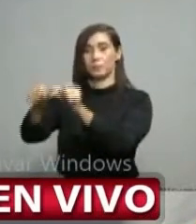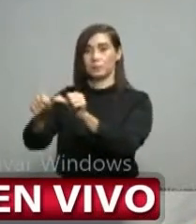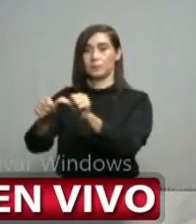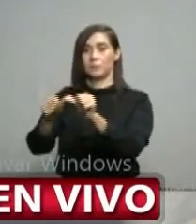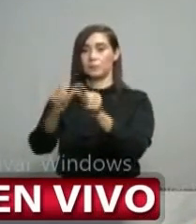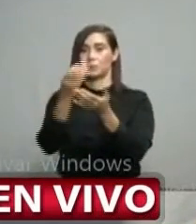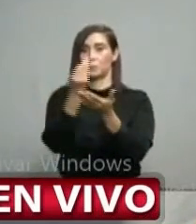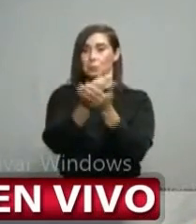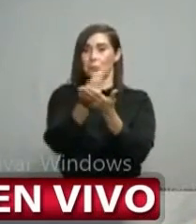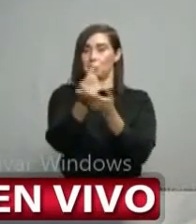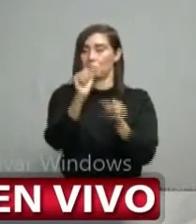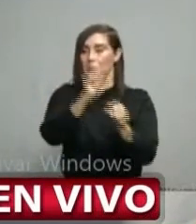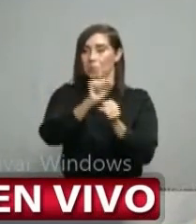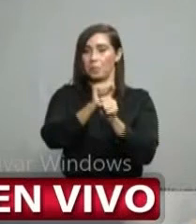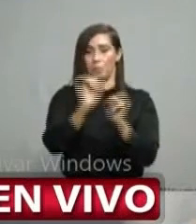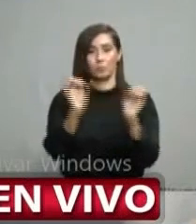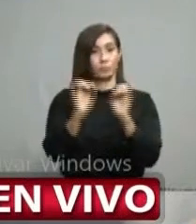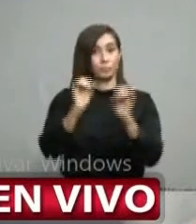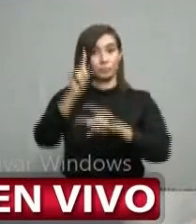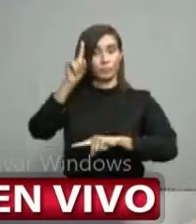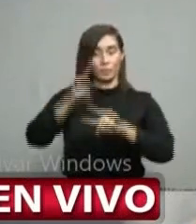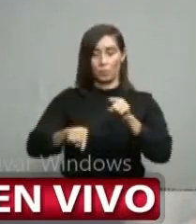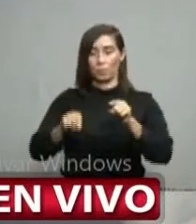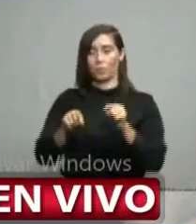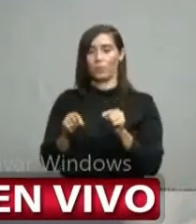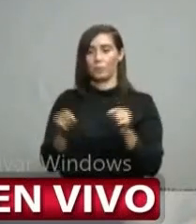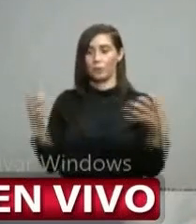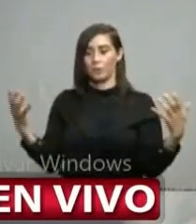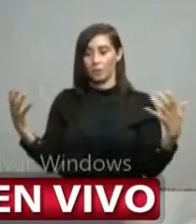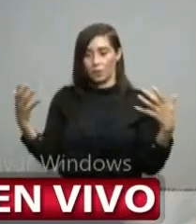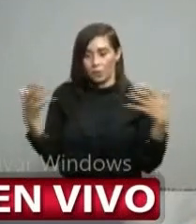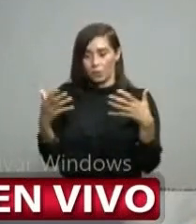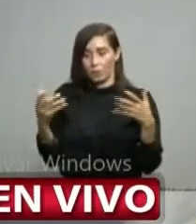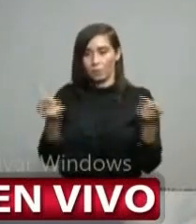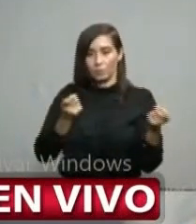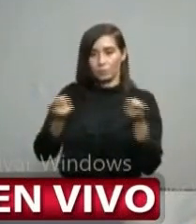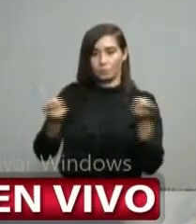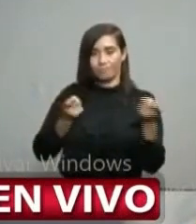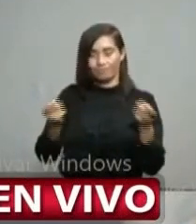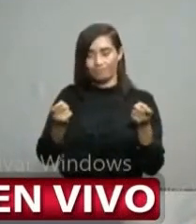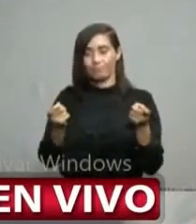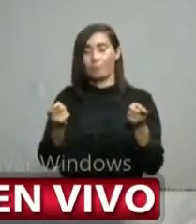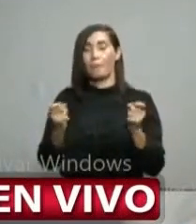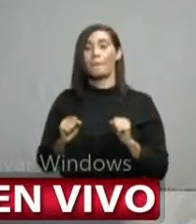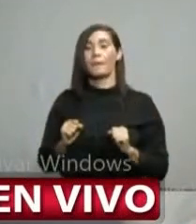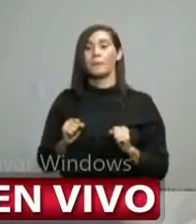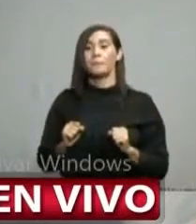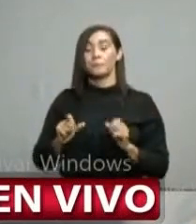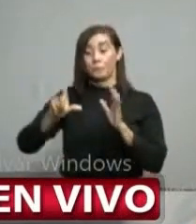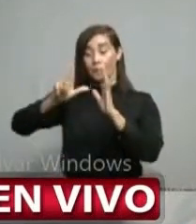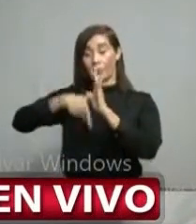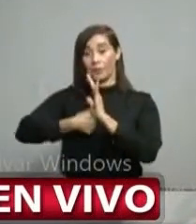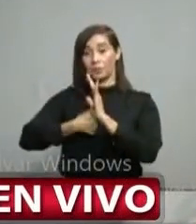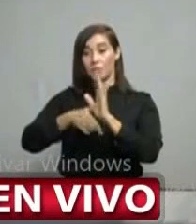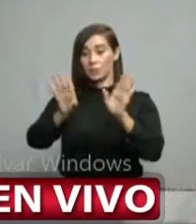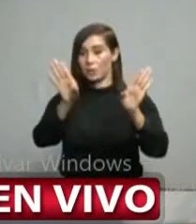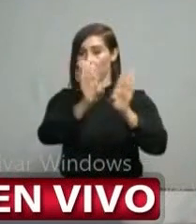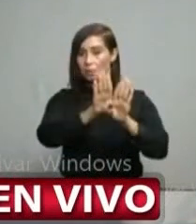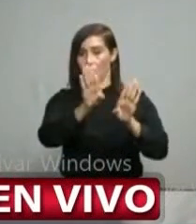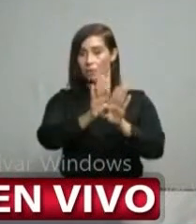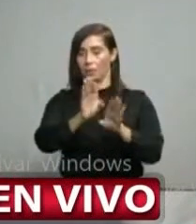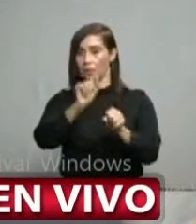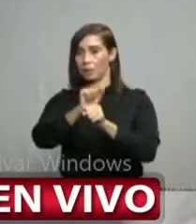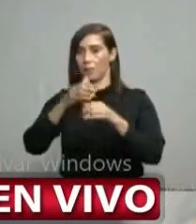dejar que languidezca la economía y que nuestra sociedad empiece a tener serios problemas por